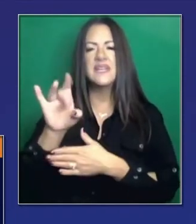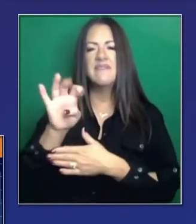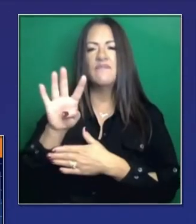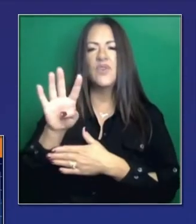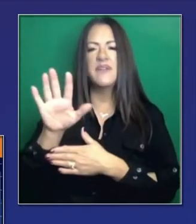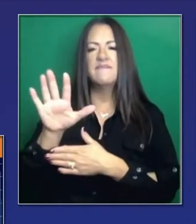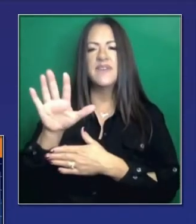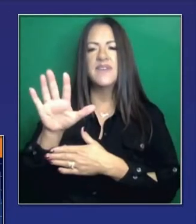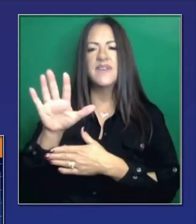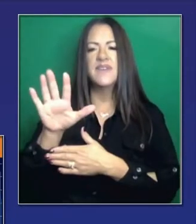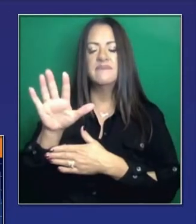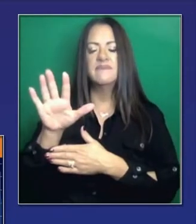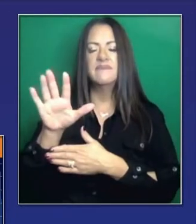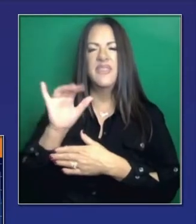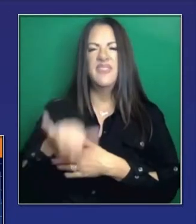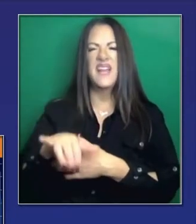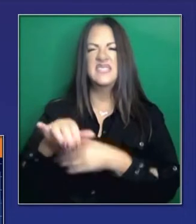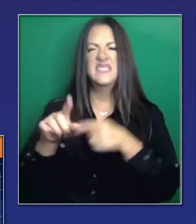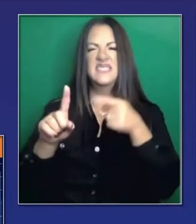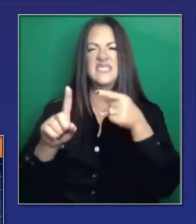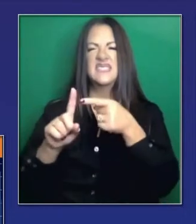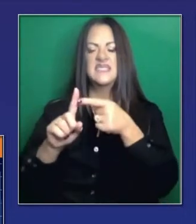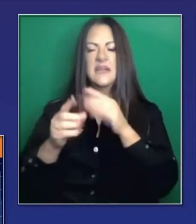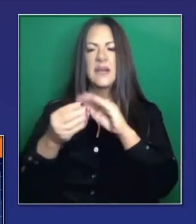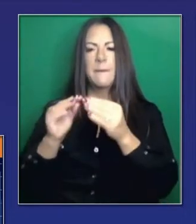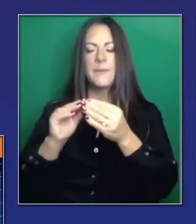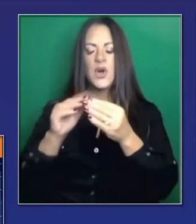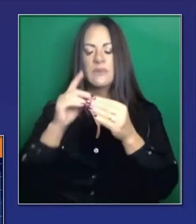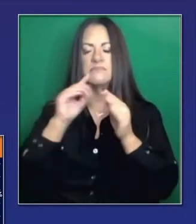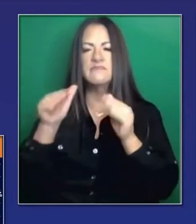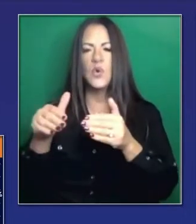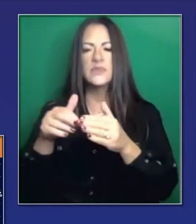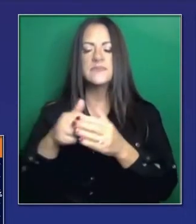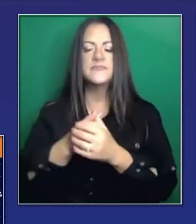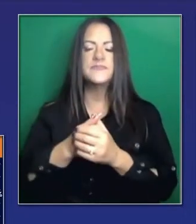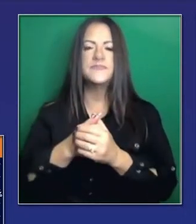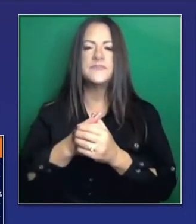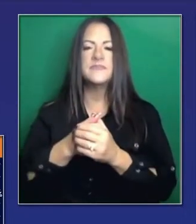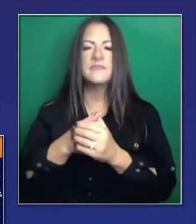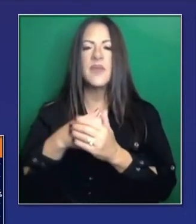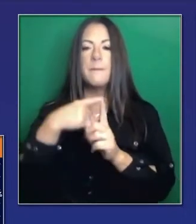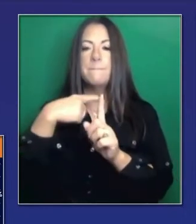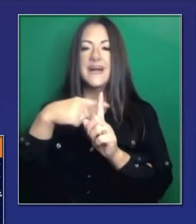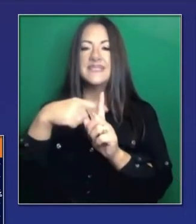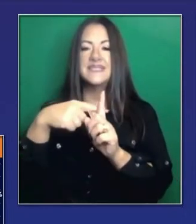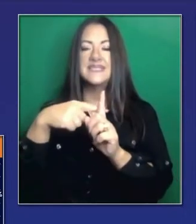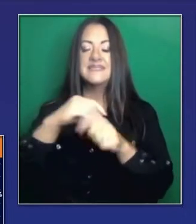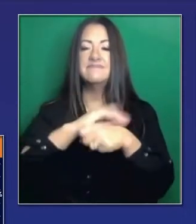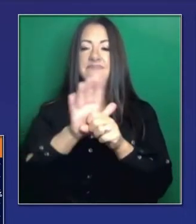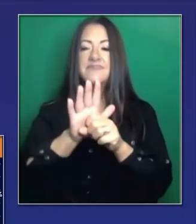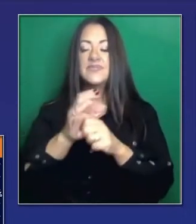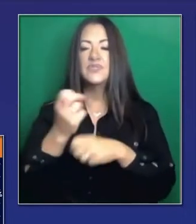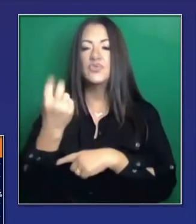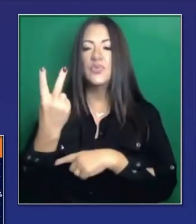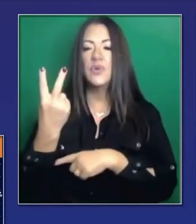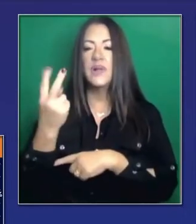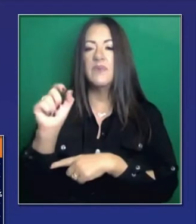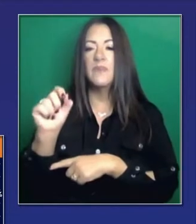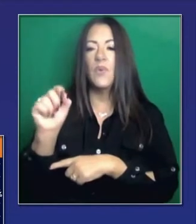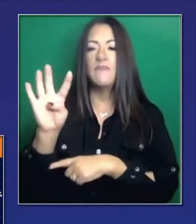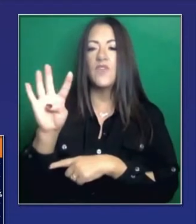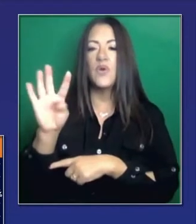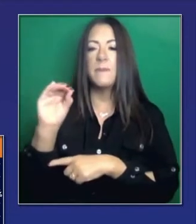es la cifra en la que debemos concentrarnos. Habiendo dicho esto, estamos a 12,4% de índice de